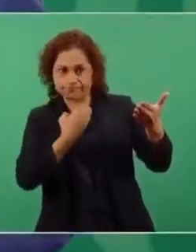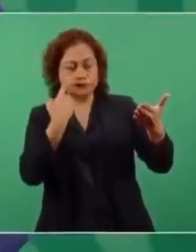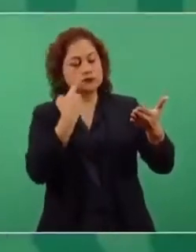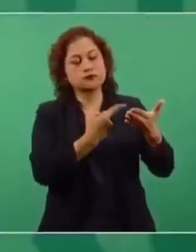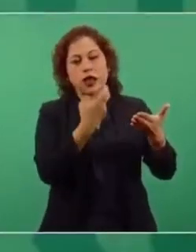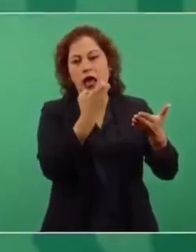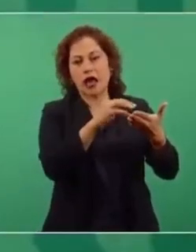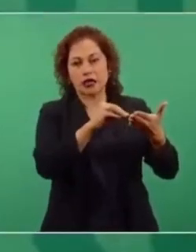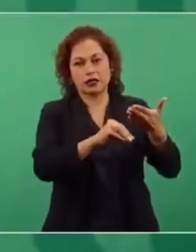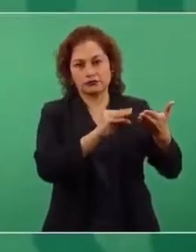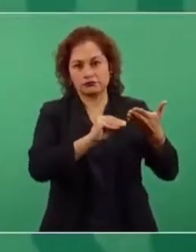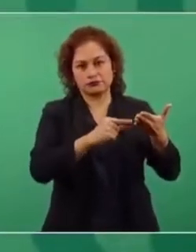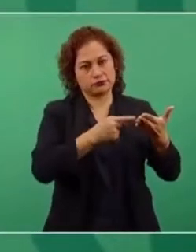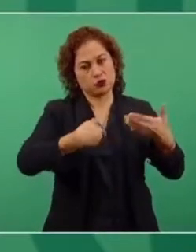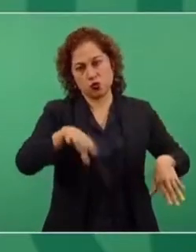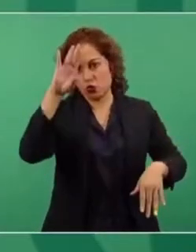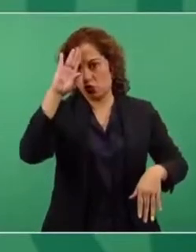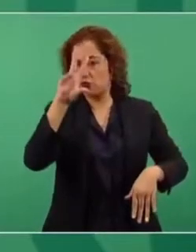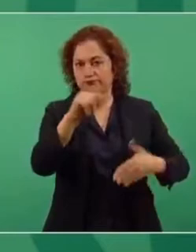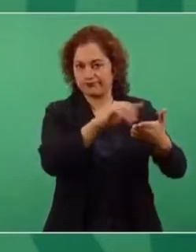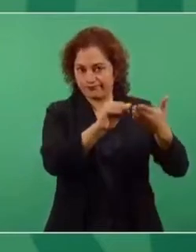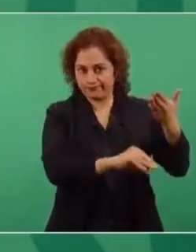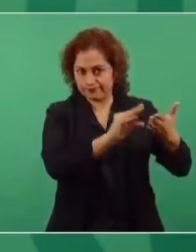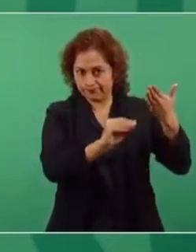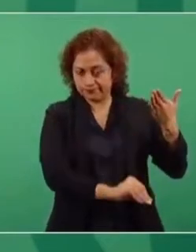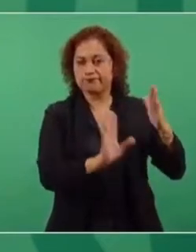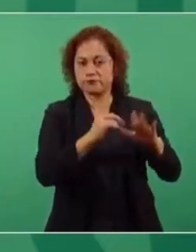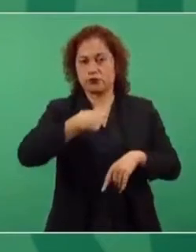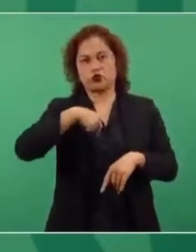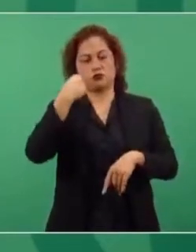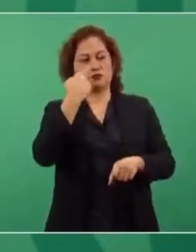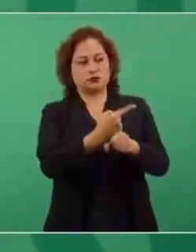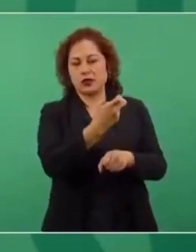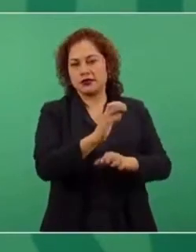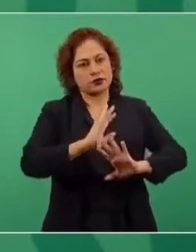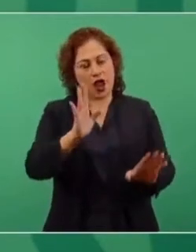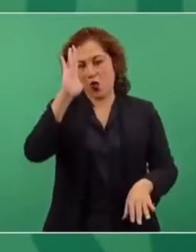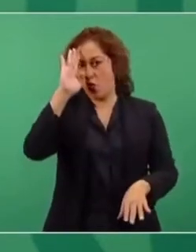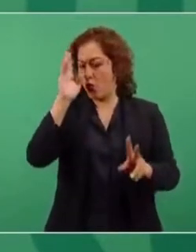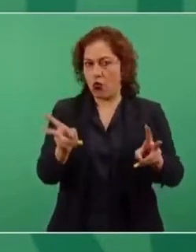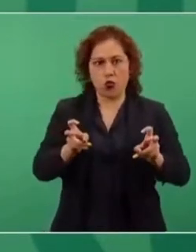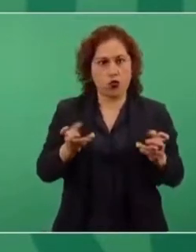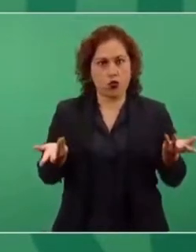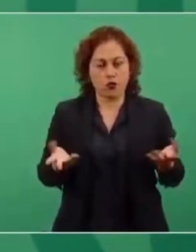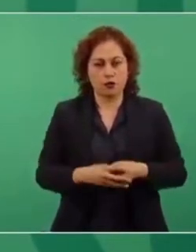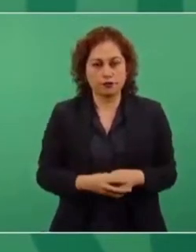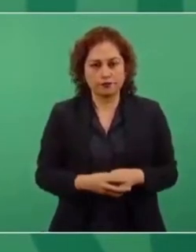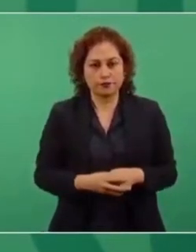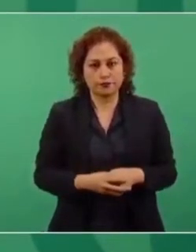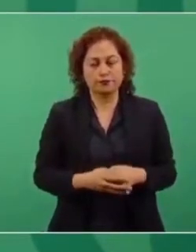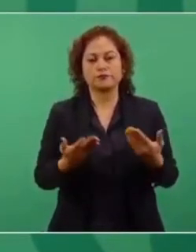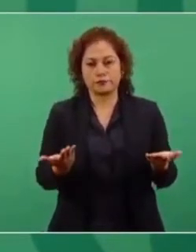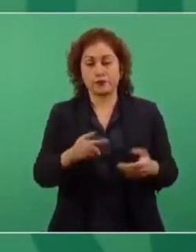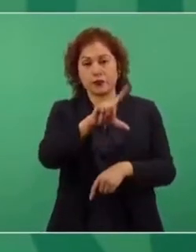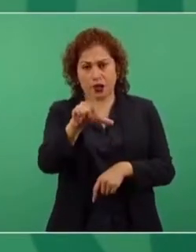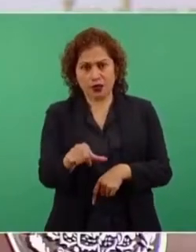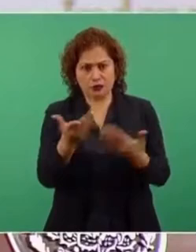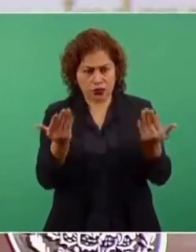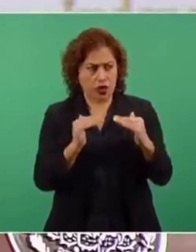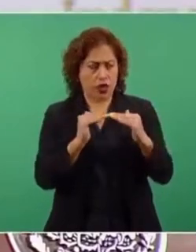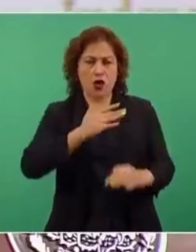quitarle los excesos, todo lo que nosotros consideramos es un robo y que tengan ganancias